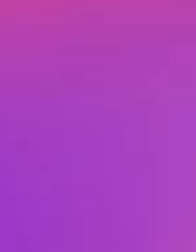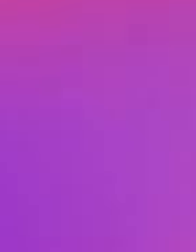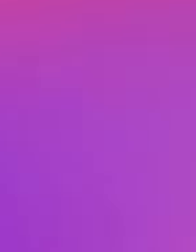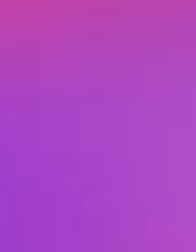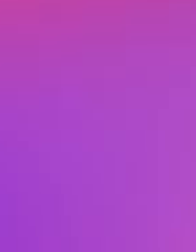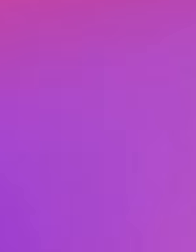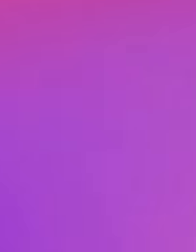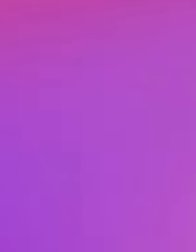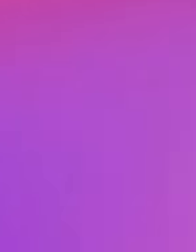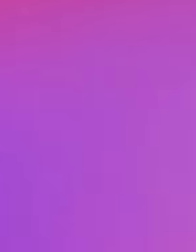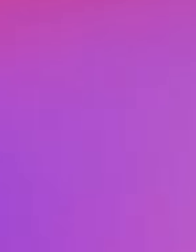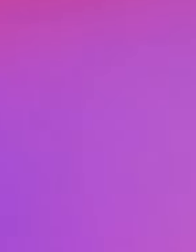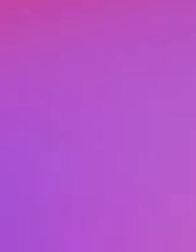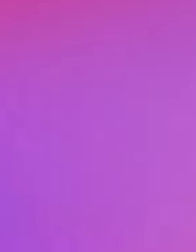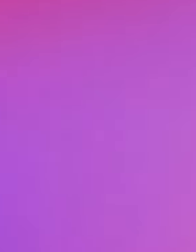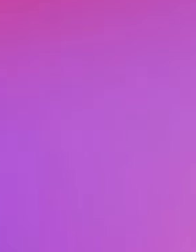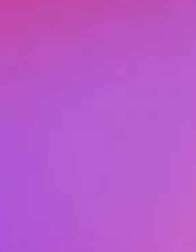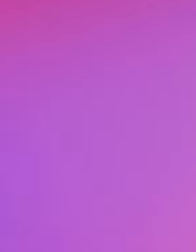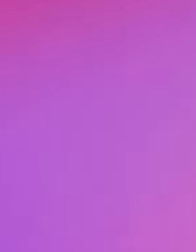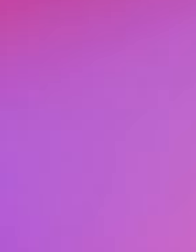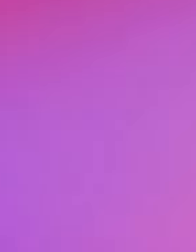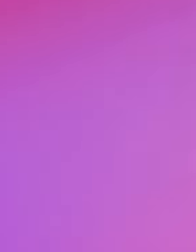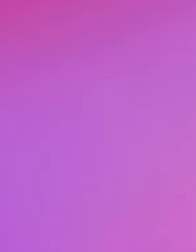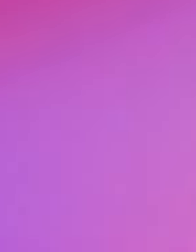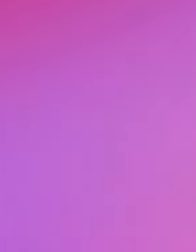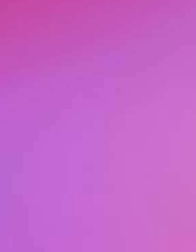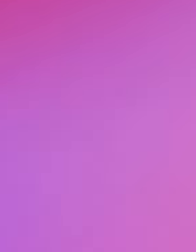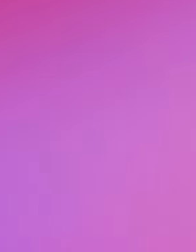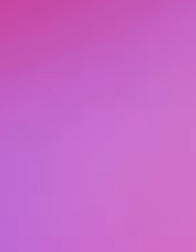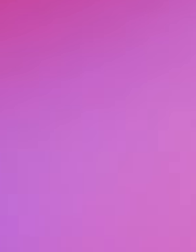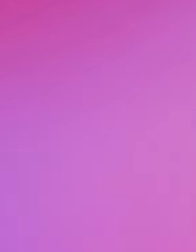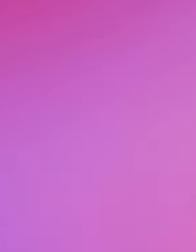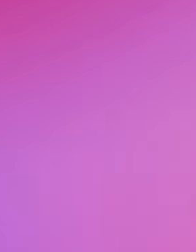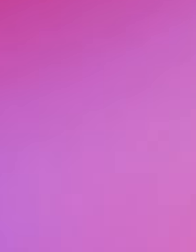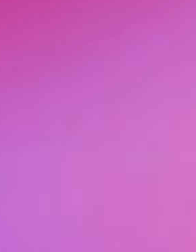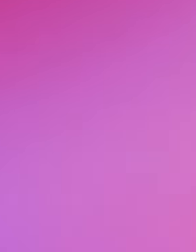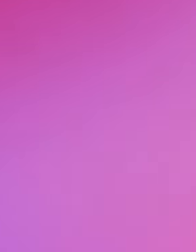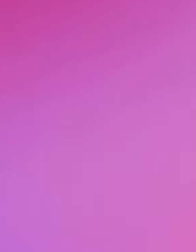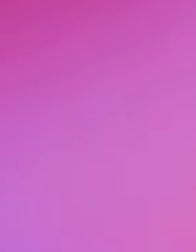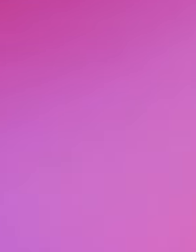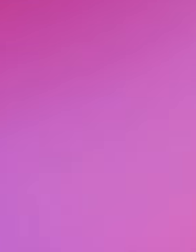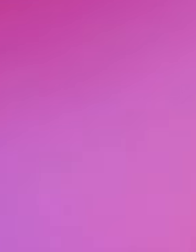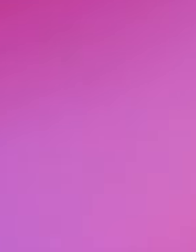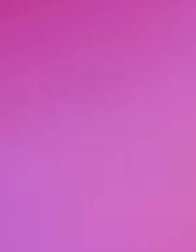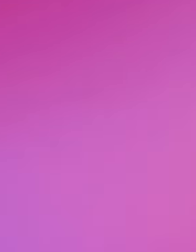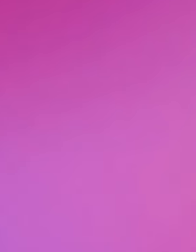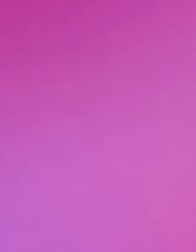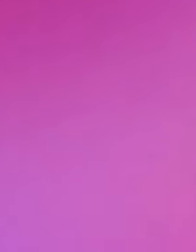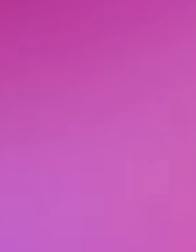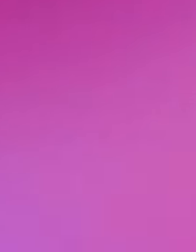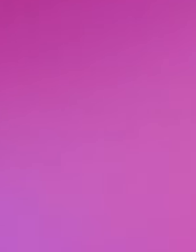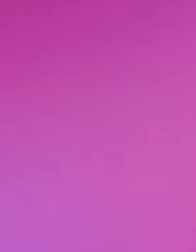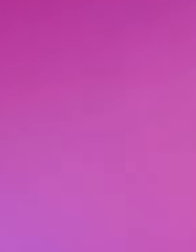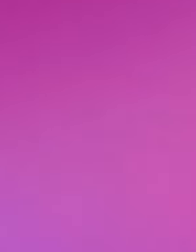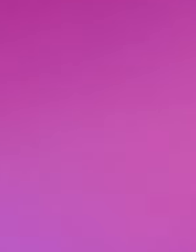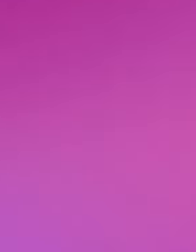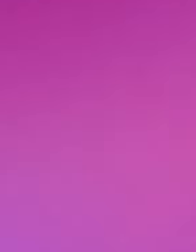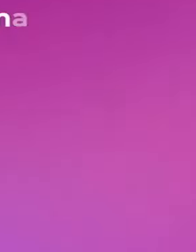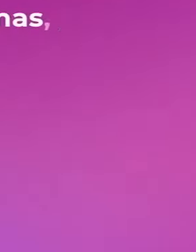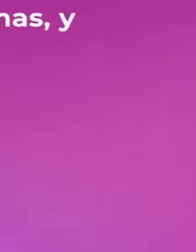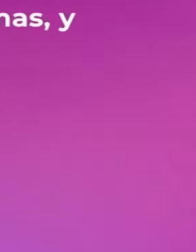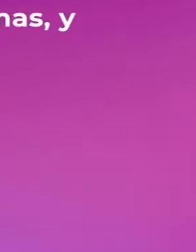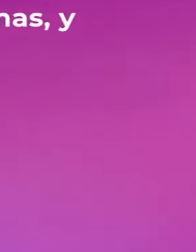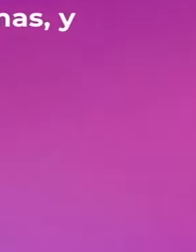Y recuerda que también cuentas con el sitio Aprende en Casa.C.gov.mx, en donde